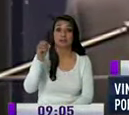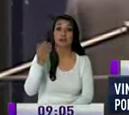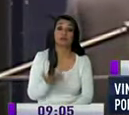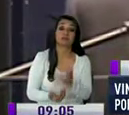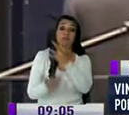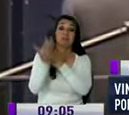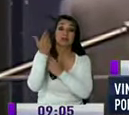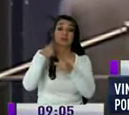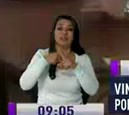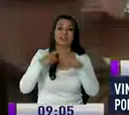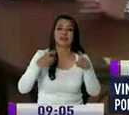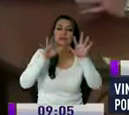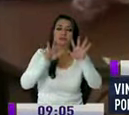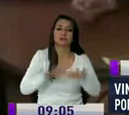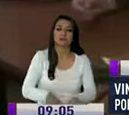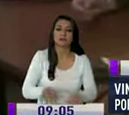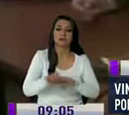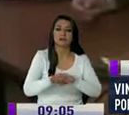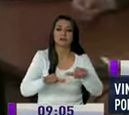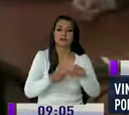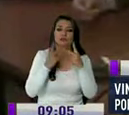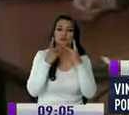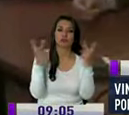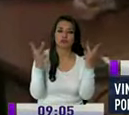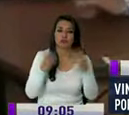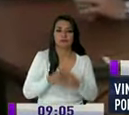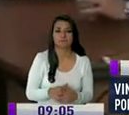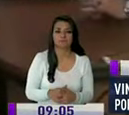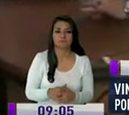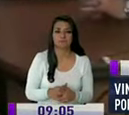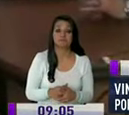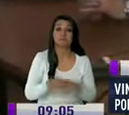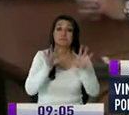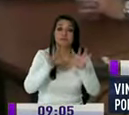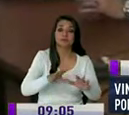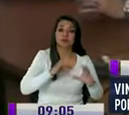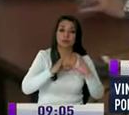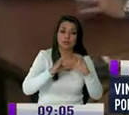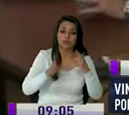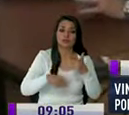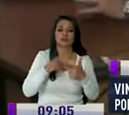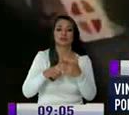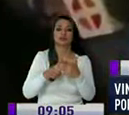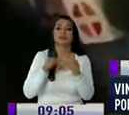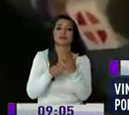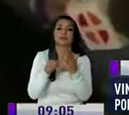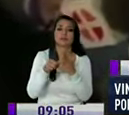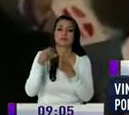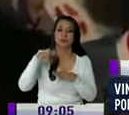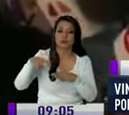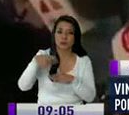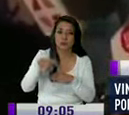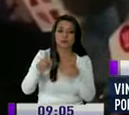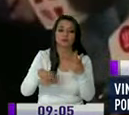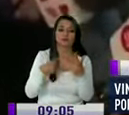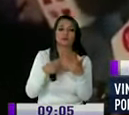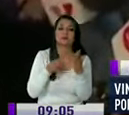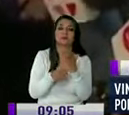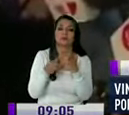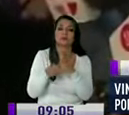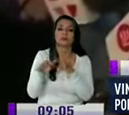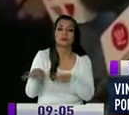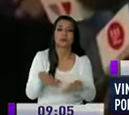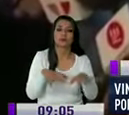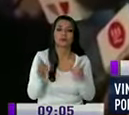secretarías de la administración pública particular SECON Ministerio de Turismo y Ministerio Coordinador de la